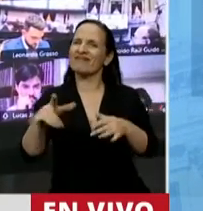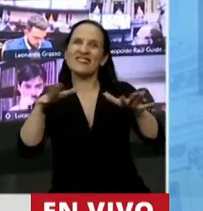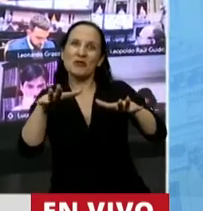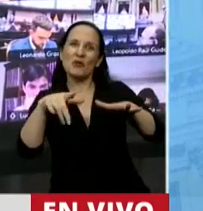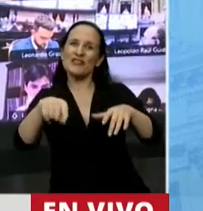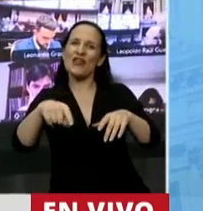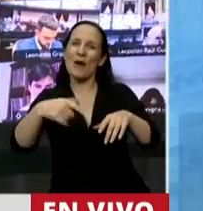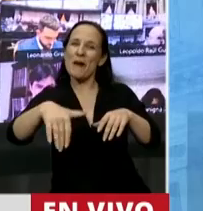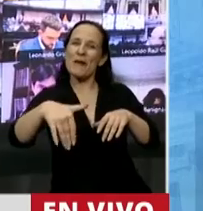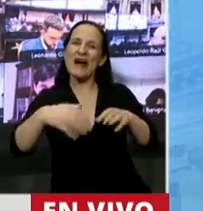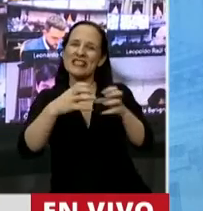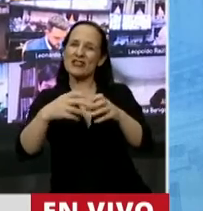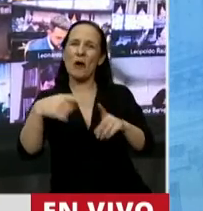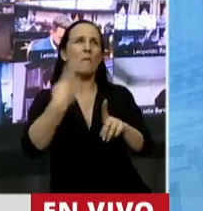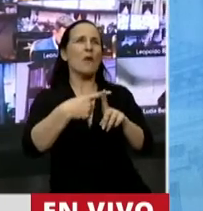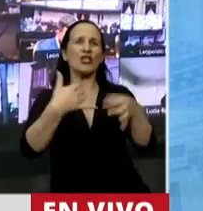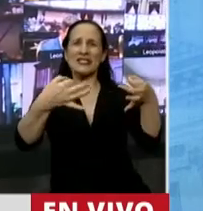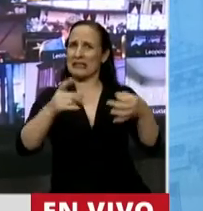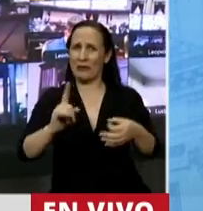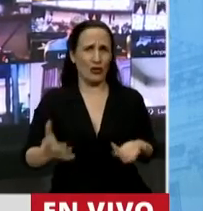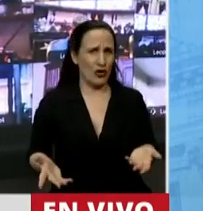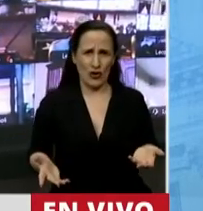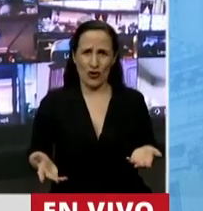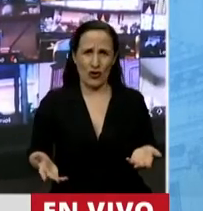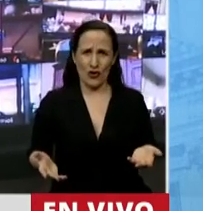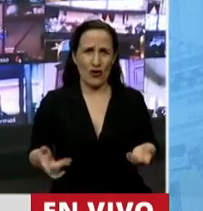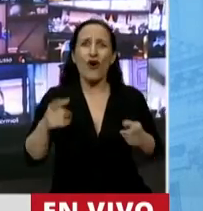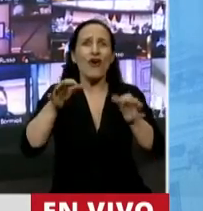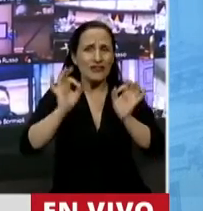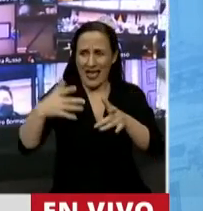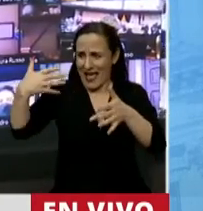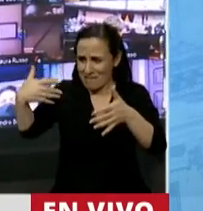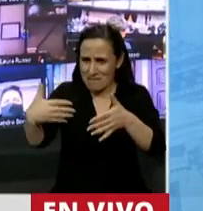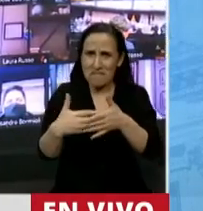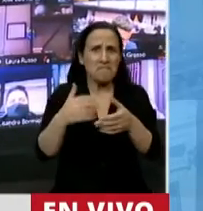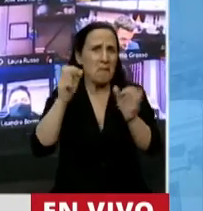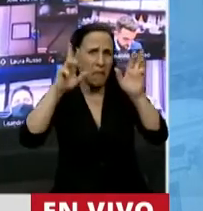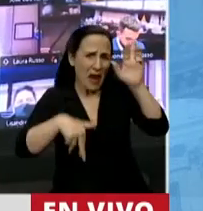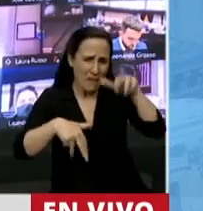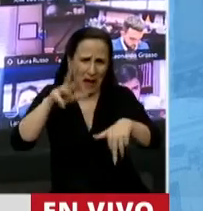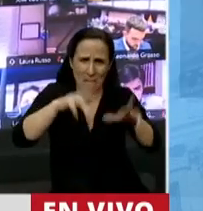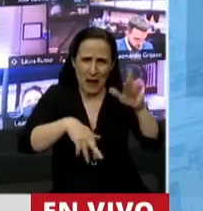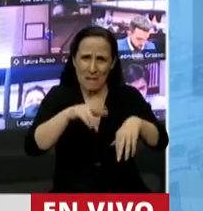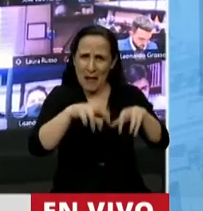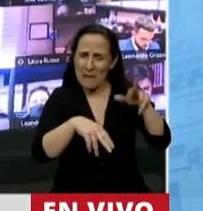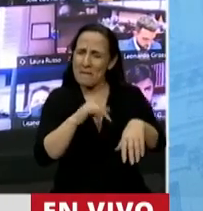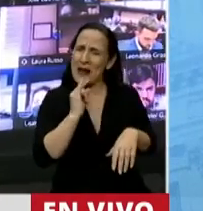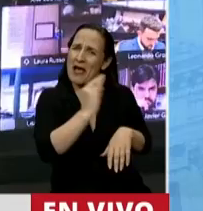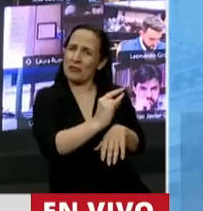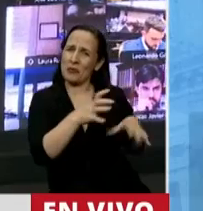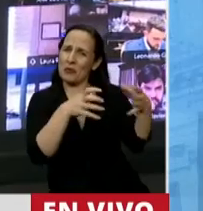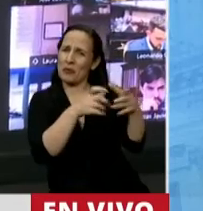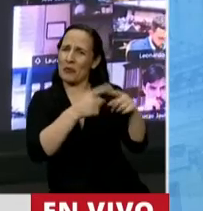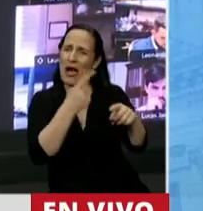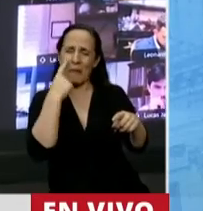para la sesión que viene. Y no me cabe la menor duda de lo que se hizo en este momento, está perfectamente planificado por el principal bloque de la